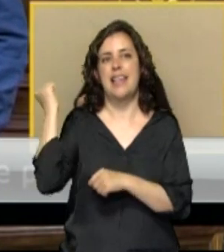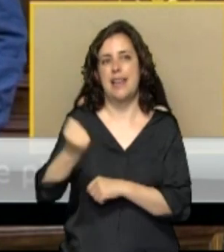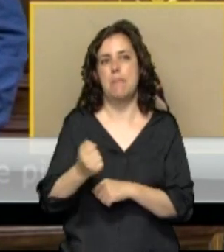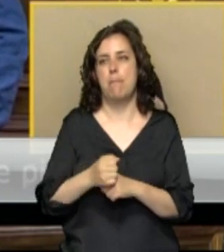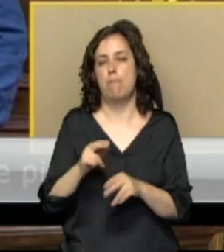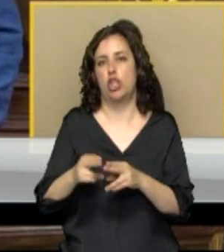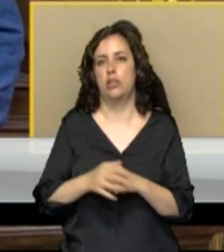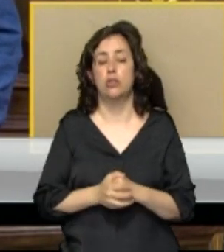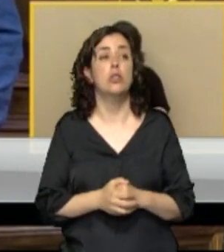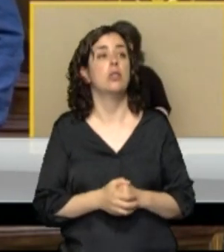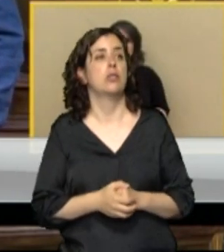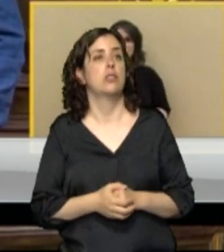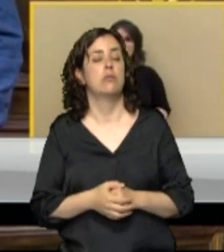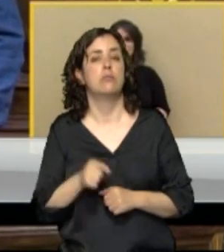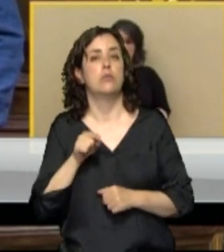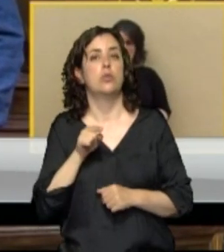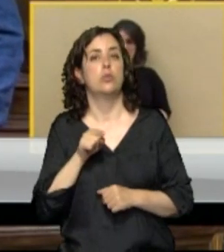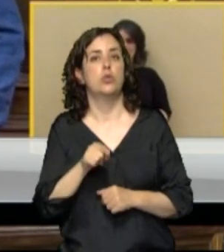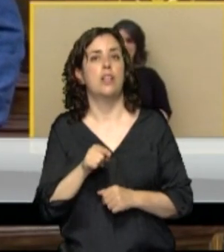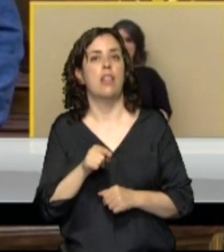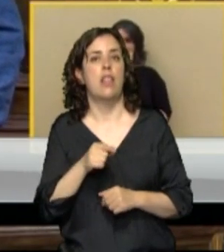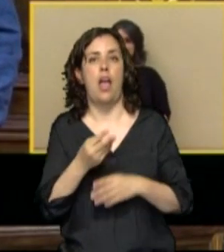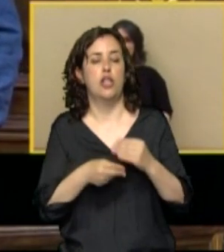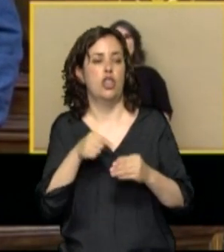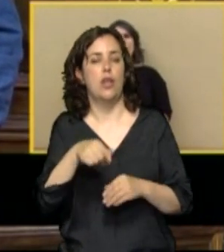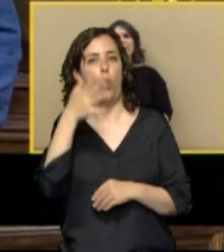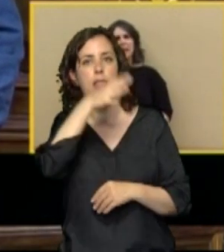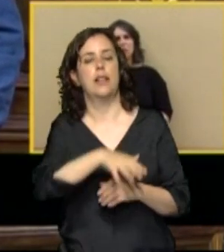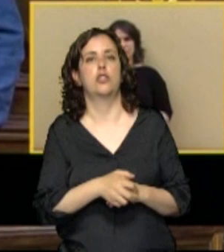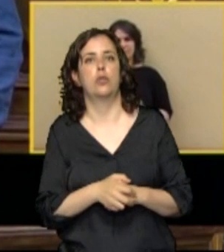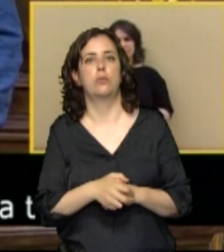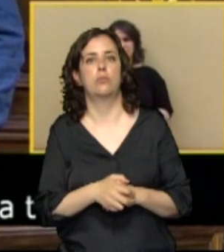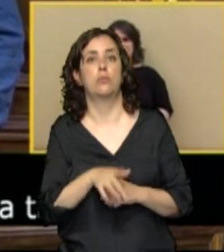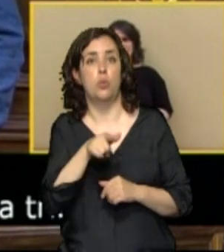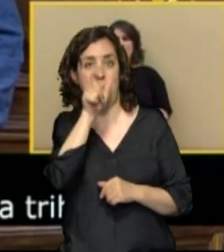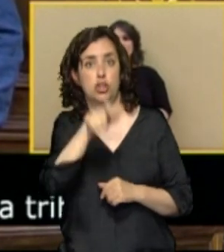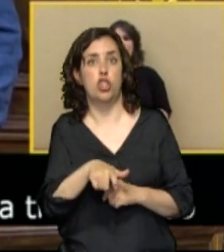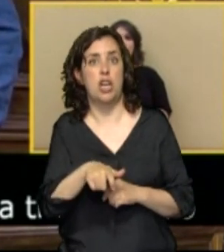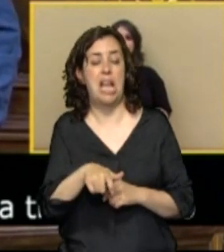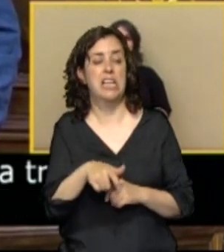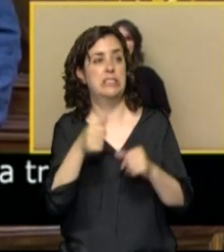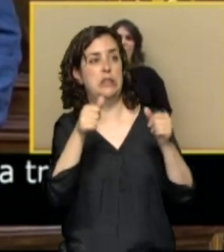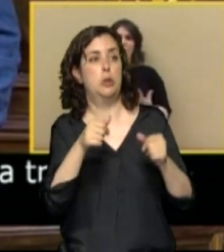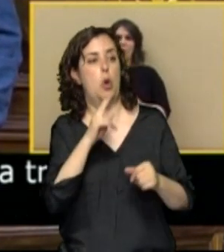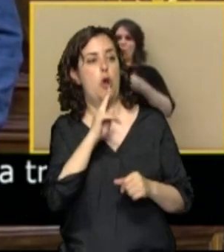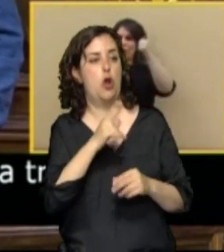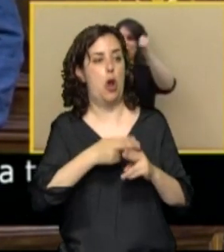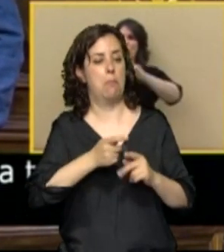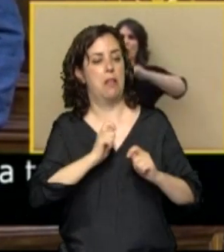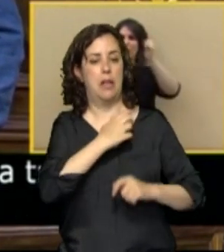un delito aquí, en esta tribuna. Y solo alguien con títulos mobiliarios es capaz de creerse